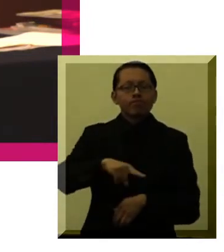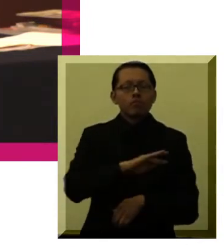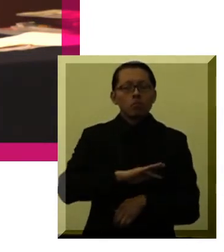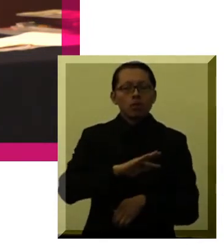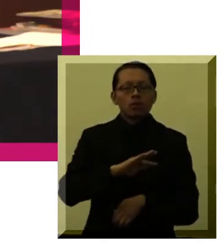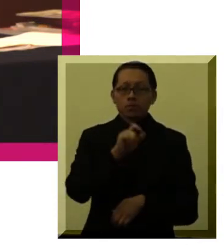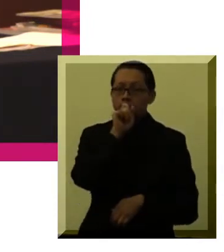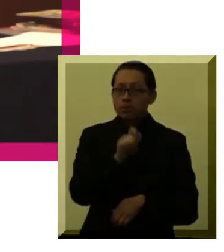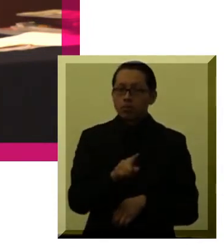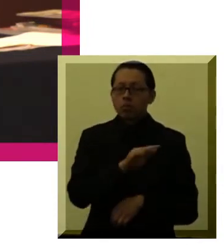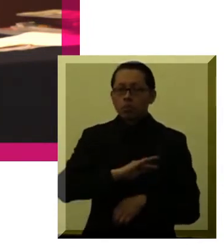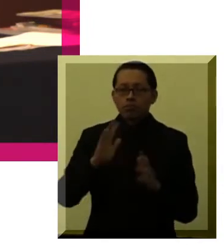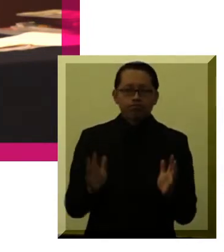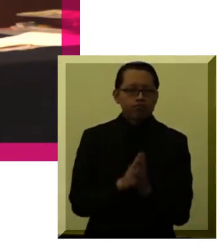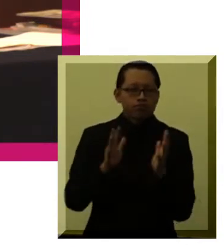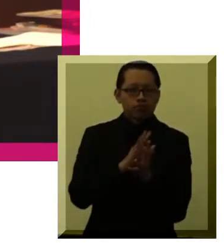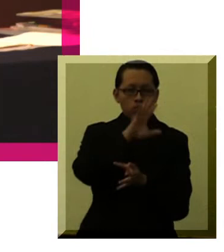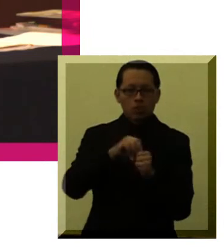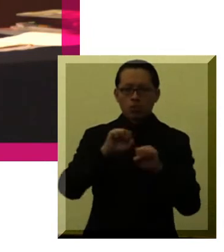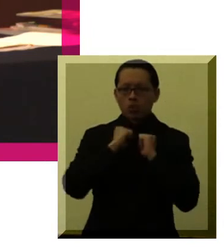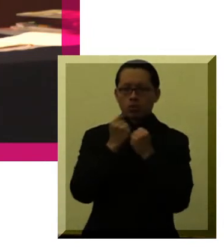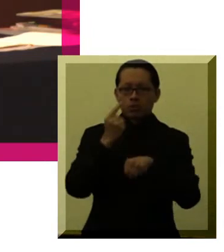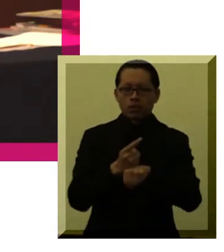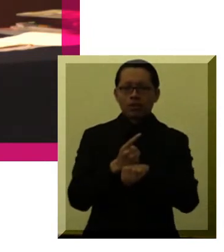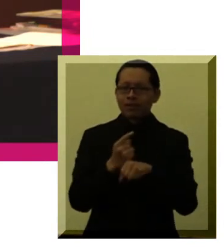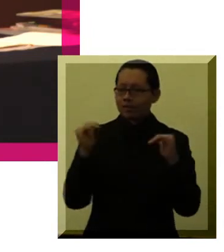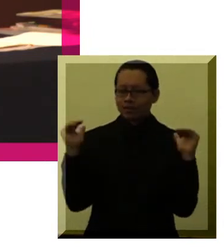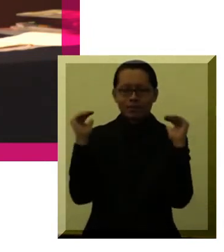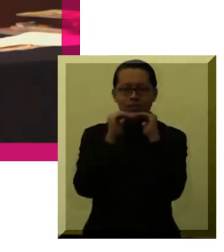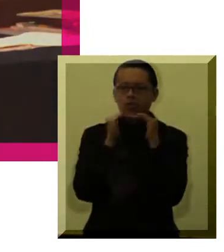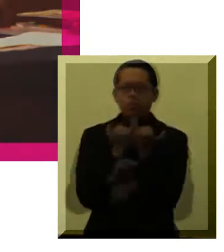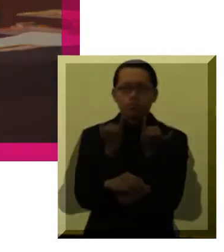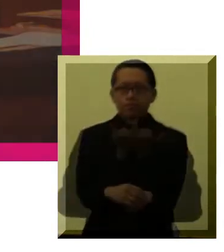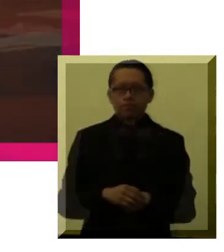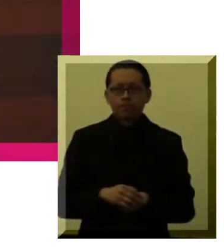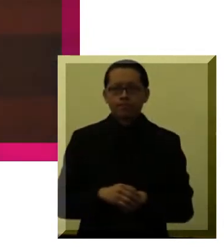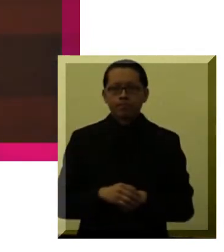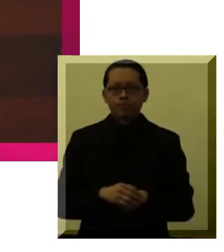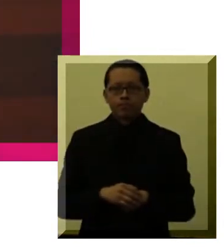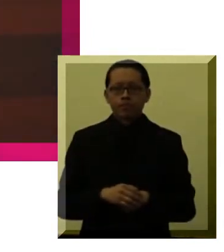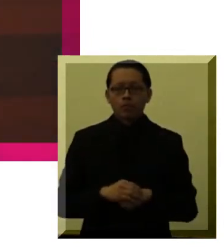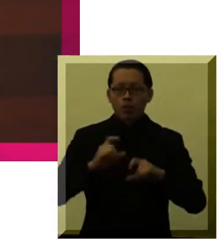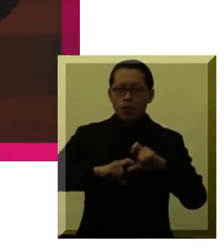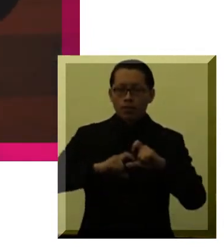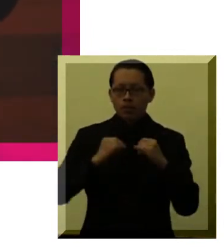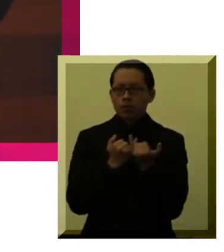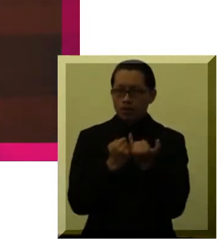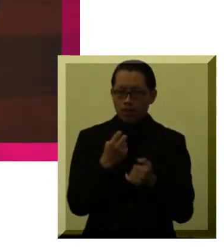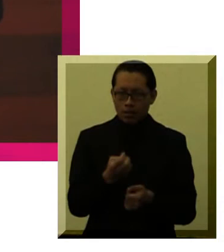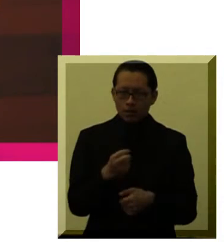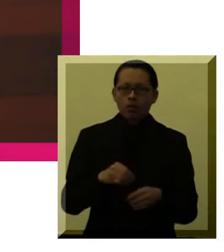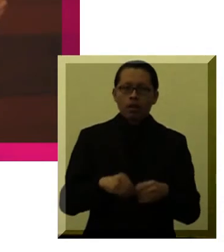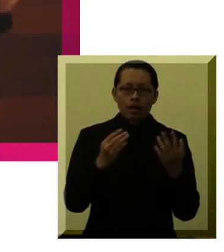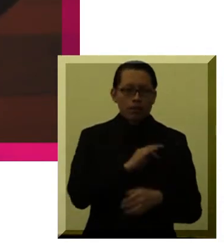y participar plena en efectivamente la sociedad en igualdad de condiciones de los demás. En el año con abril, felicitamos